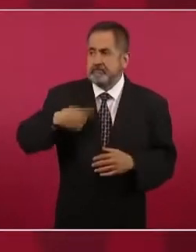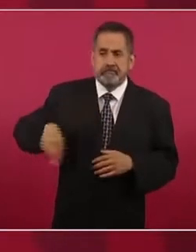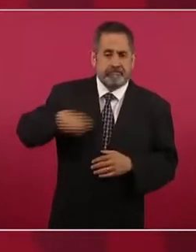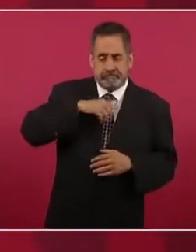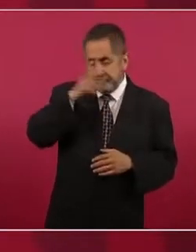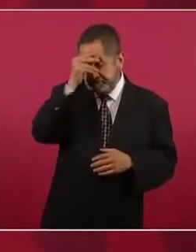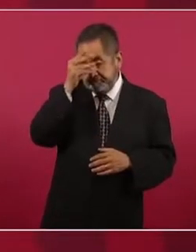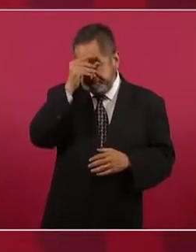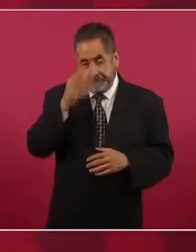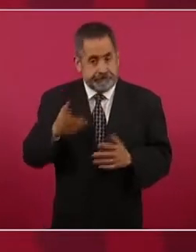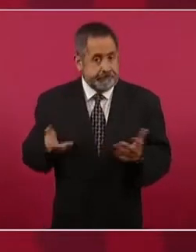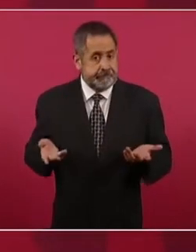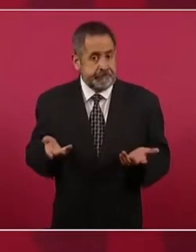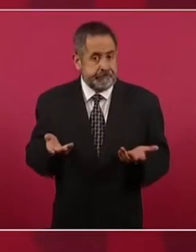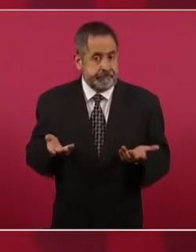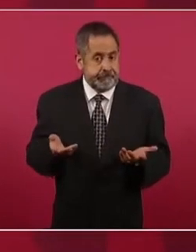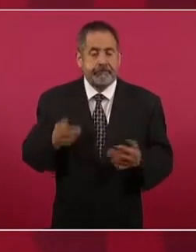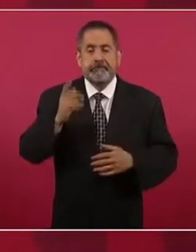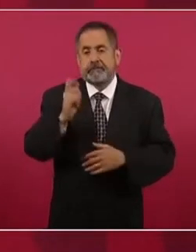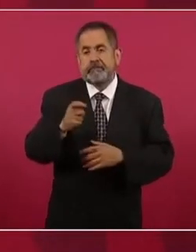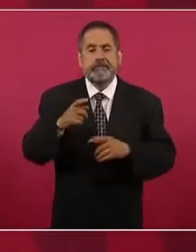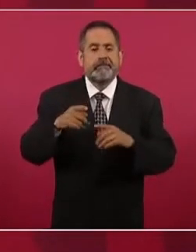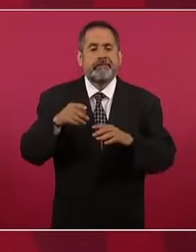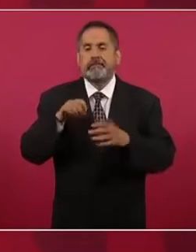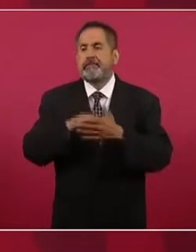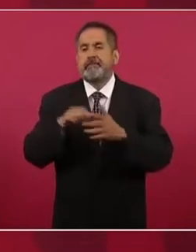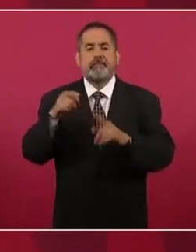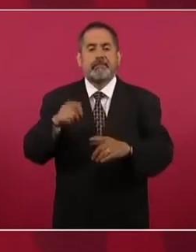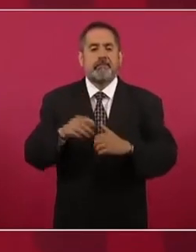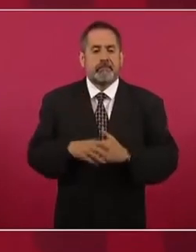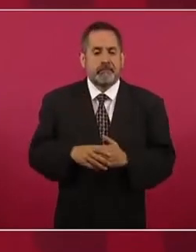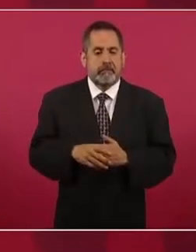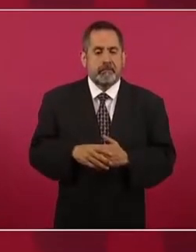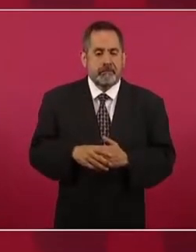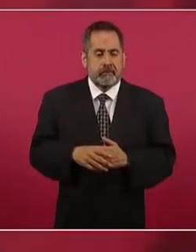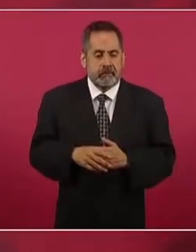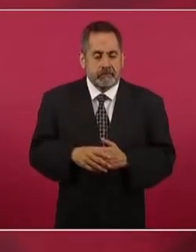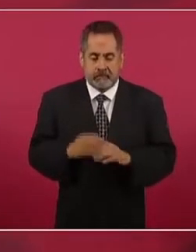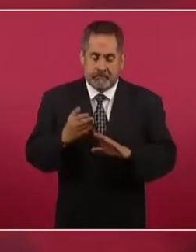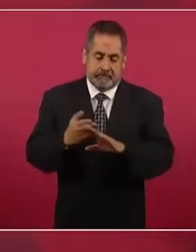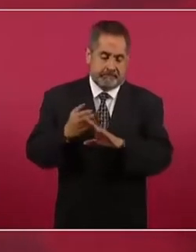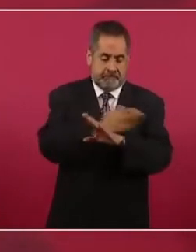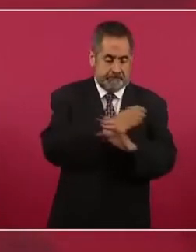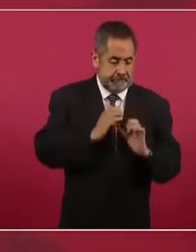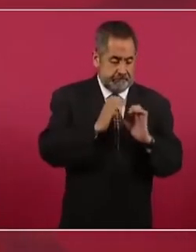es mejor prevenir que curar.